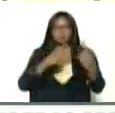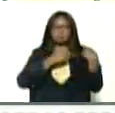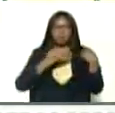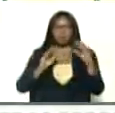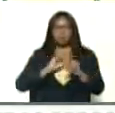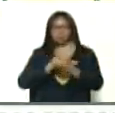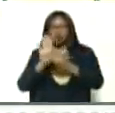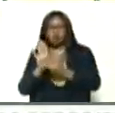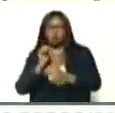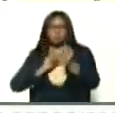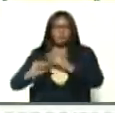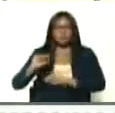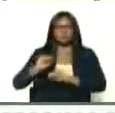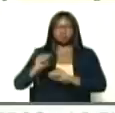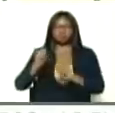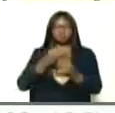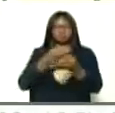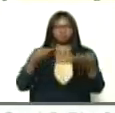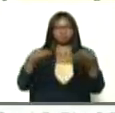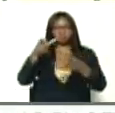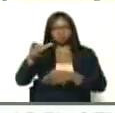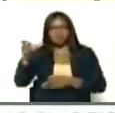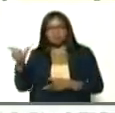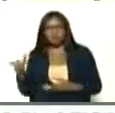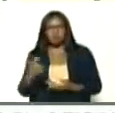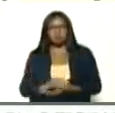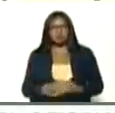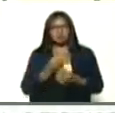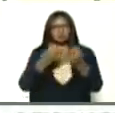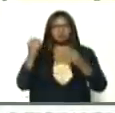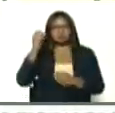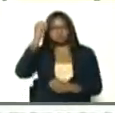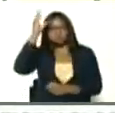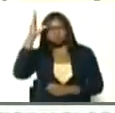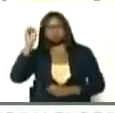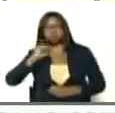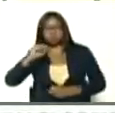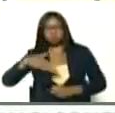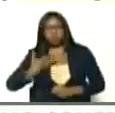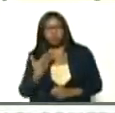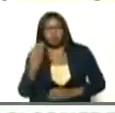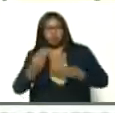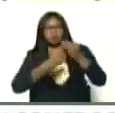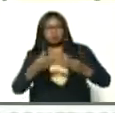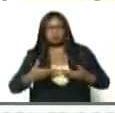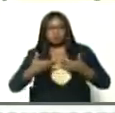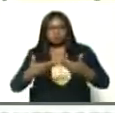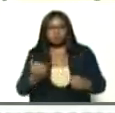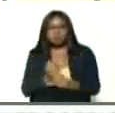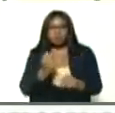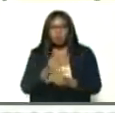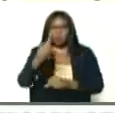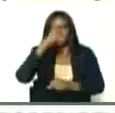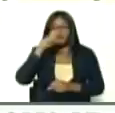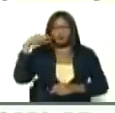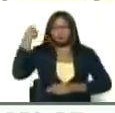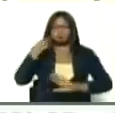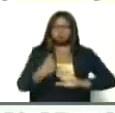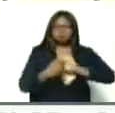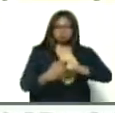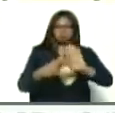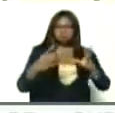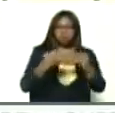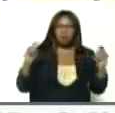contra el COVID, tremenda calidad, tremenda capacidad, tremenda entrega al trabajo, un año después, las